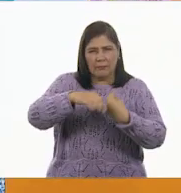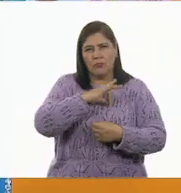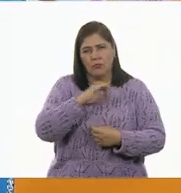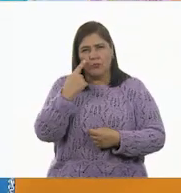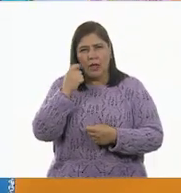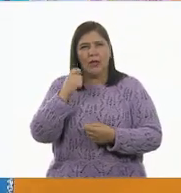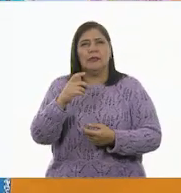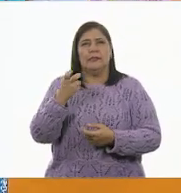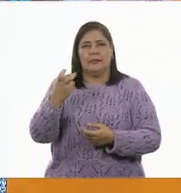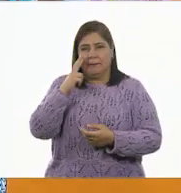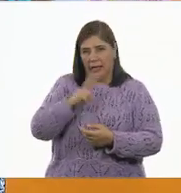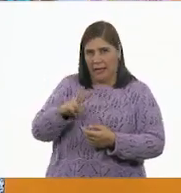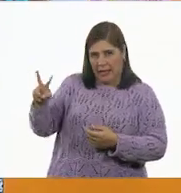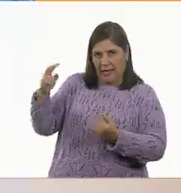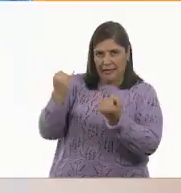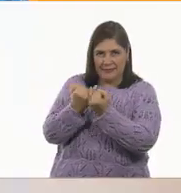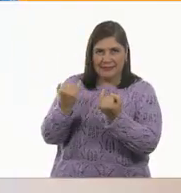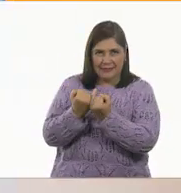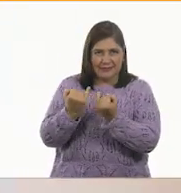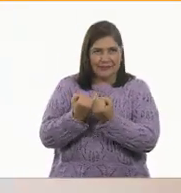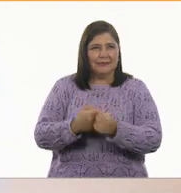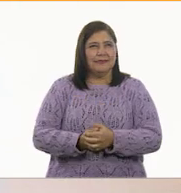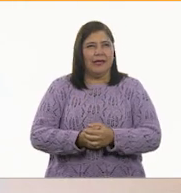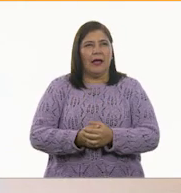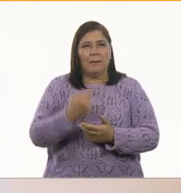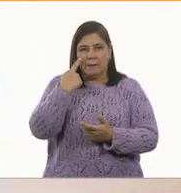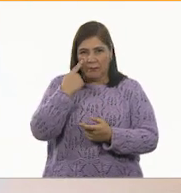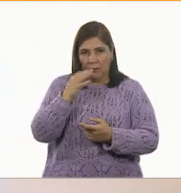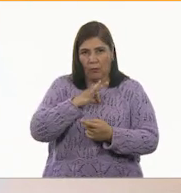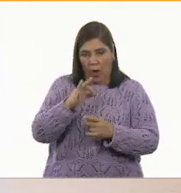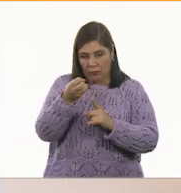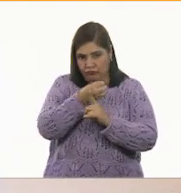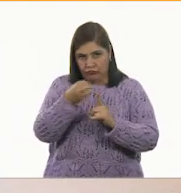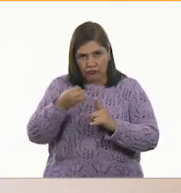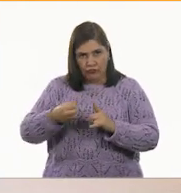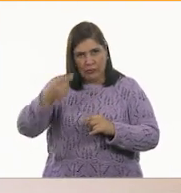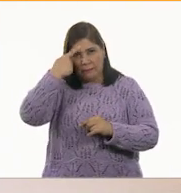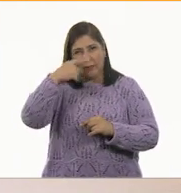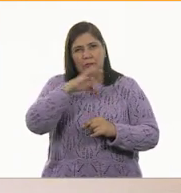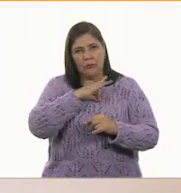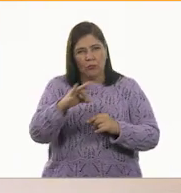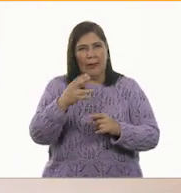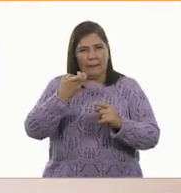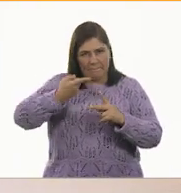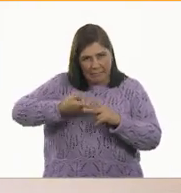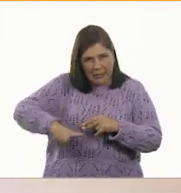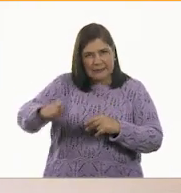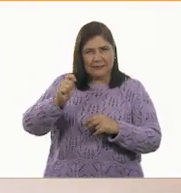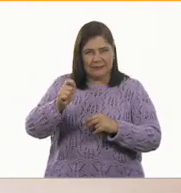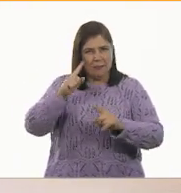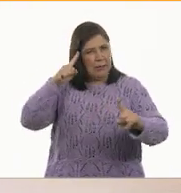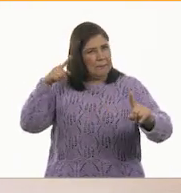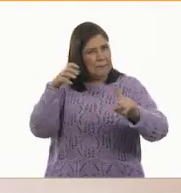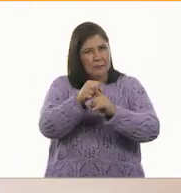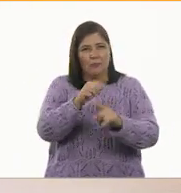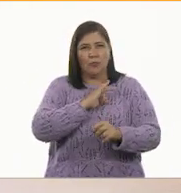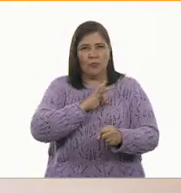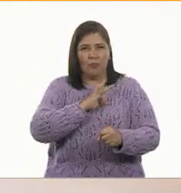Como Que en este caso, exactamente las tenemos. ¿Te parece si las acomodamos para empezar el reto? Me parece. Ok, excelente. Vamos.